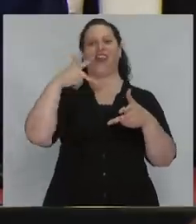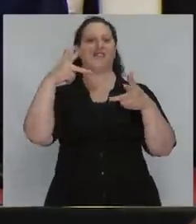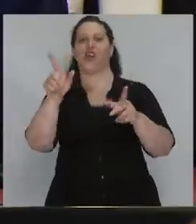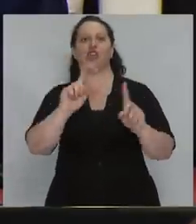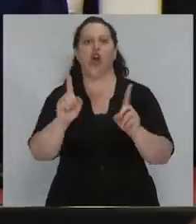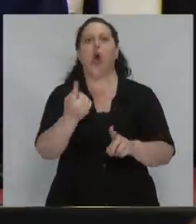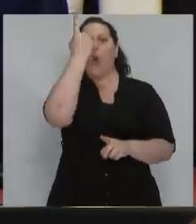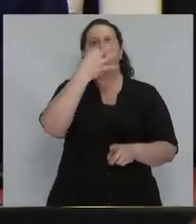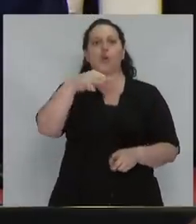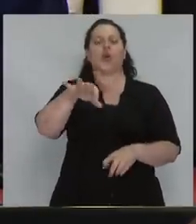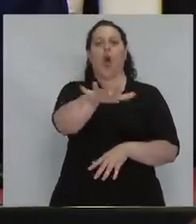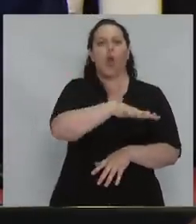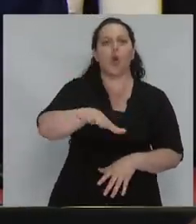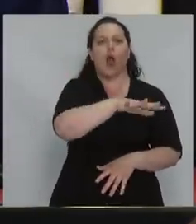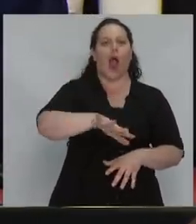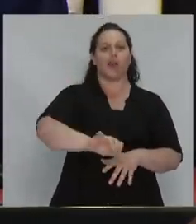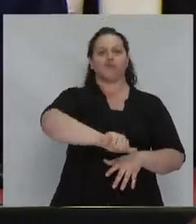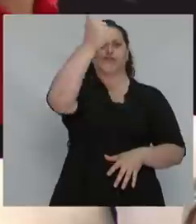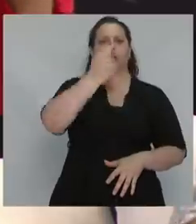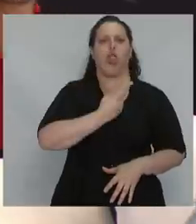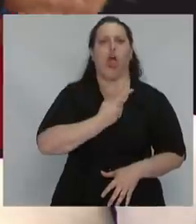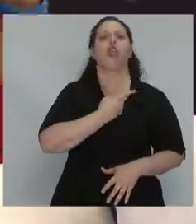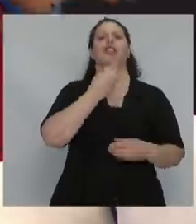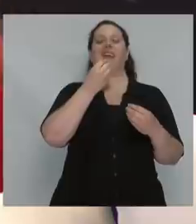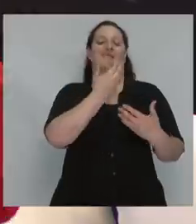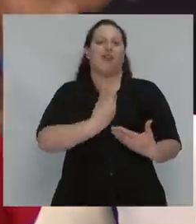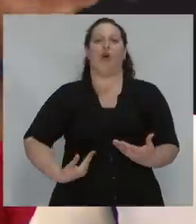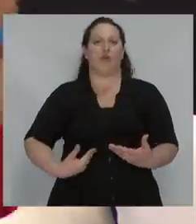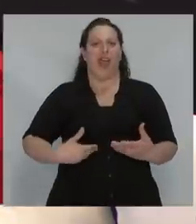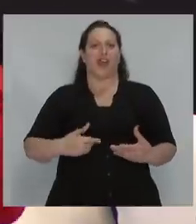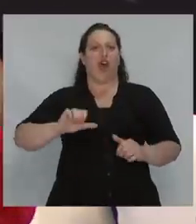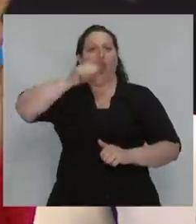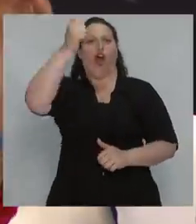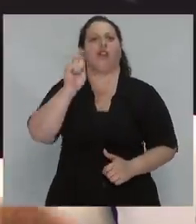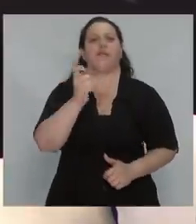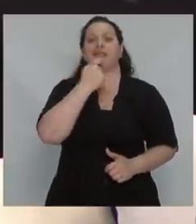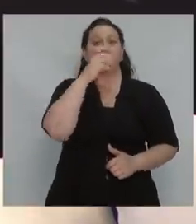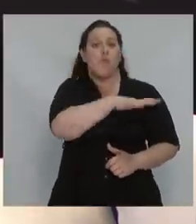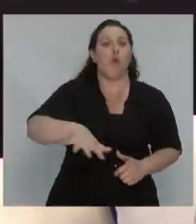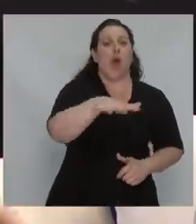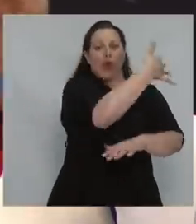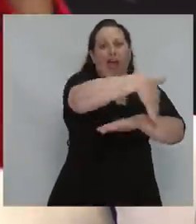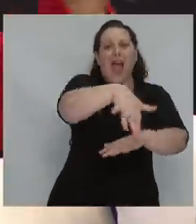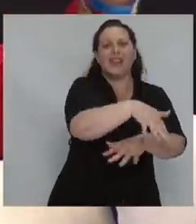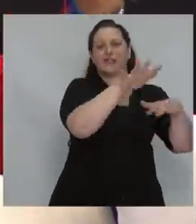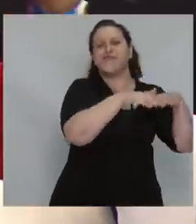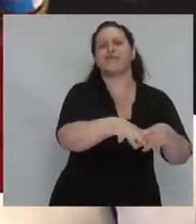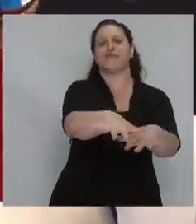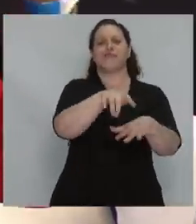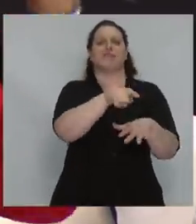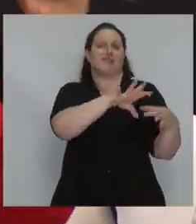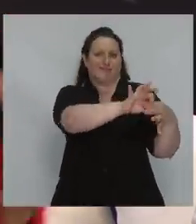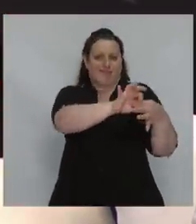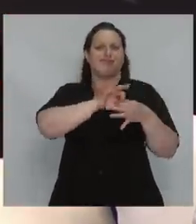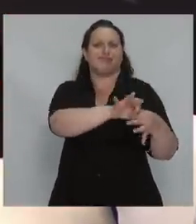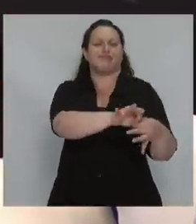cosas es cuando las decisiones de gobierno están acompañadas con el pueblo en las calles. Es que no hay otra. Es que los gobiernos